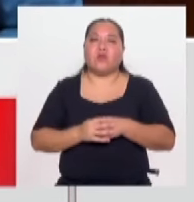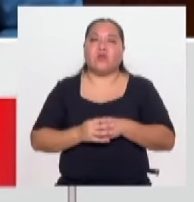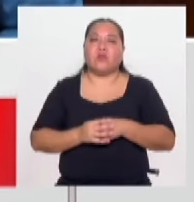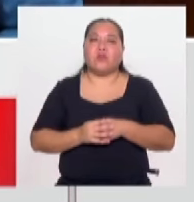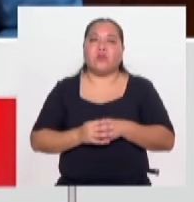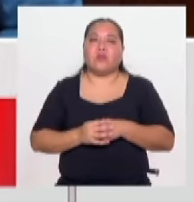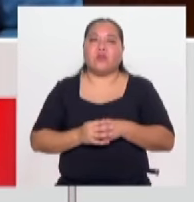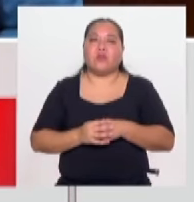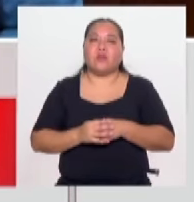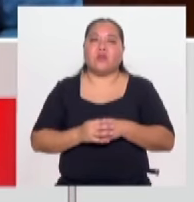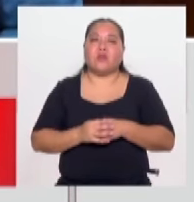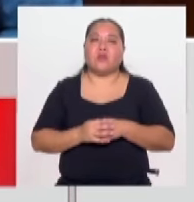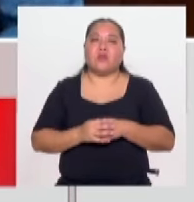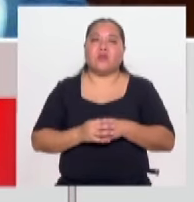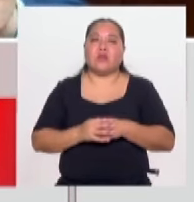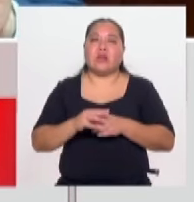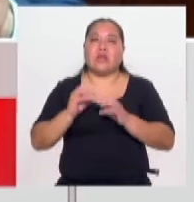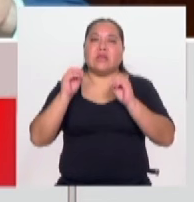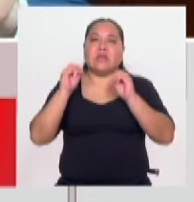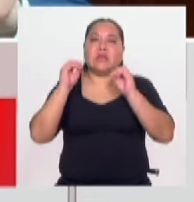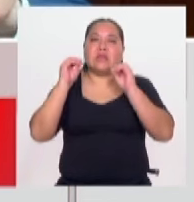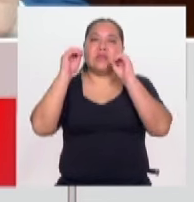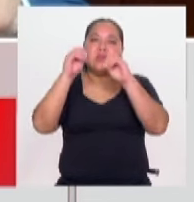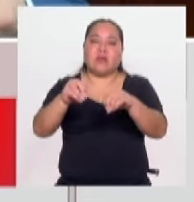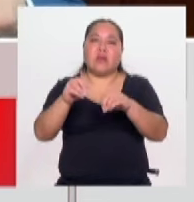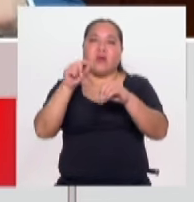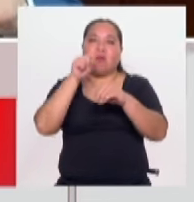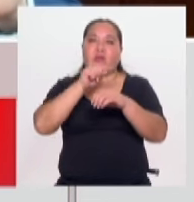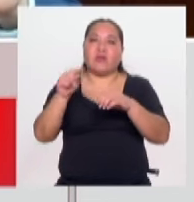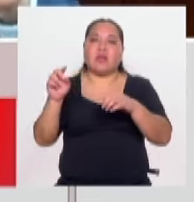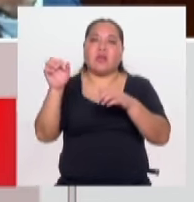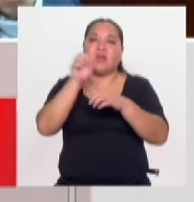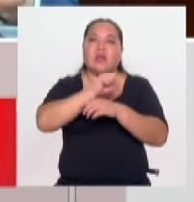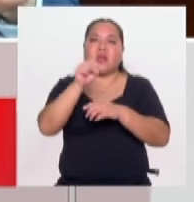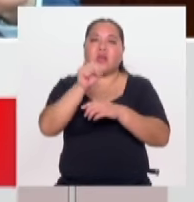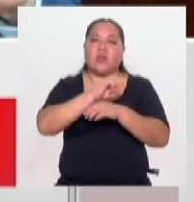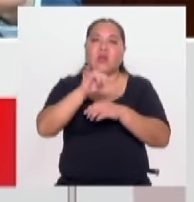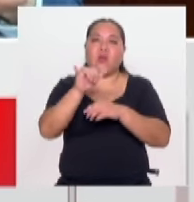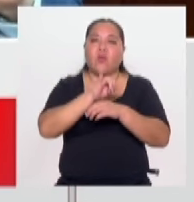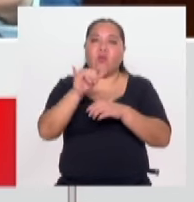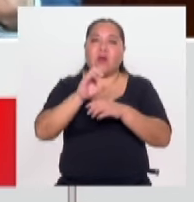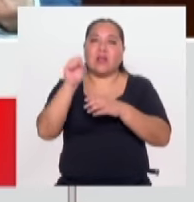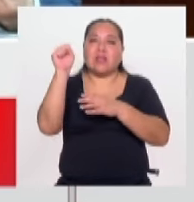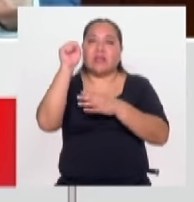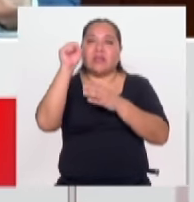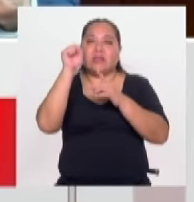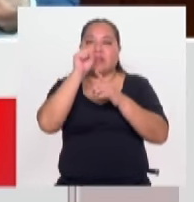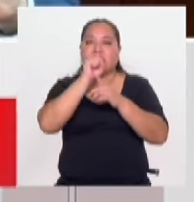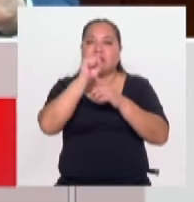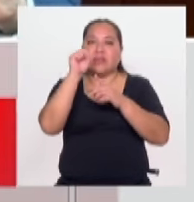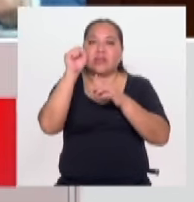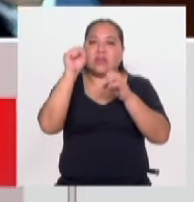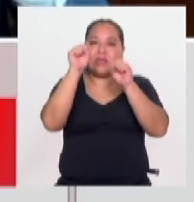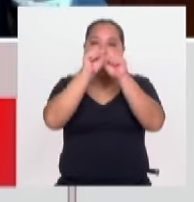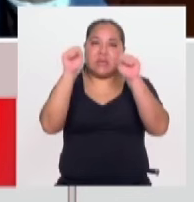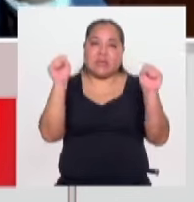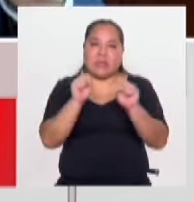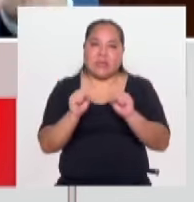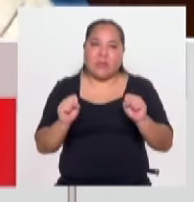se iba a aplicar exactamente el mismo sistema de construcción que había hecho